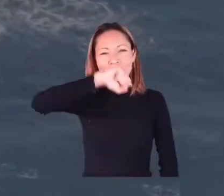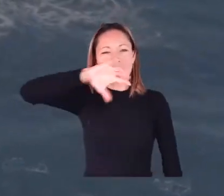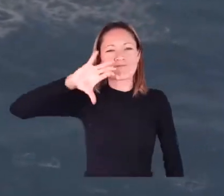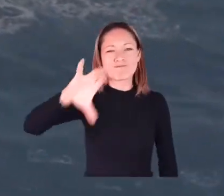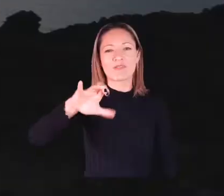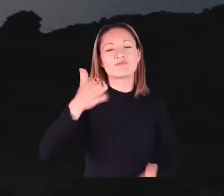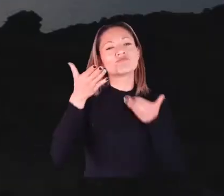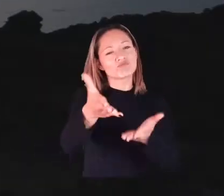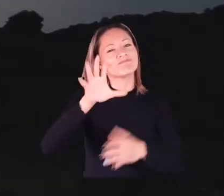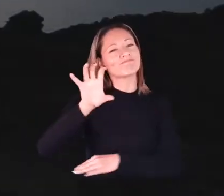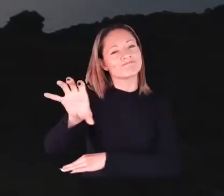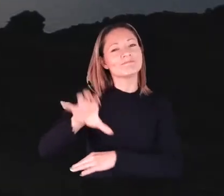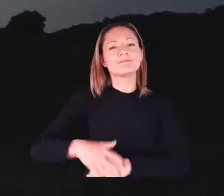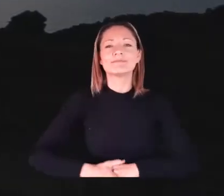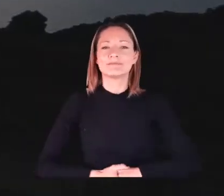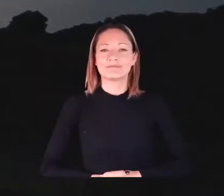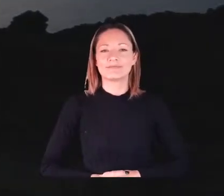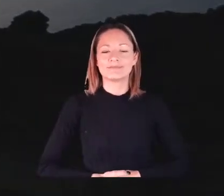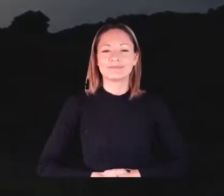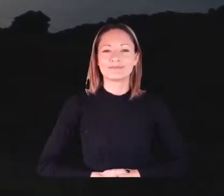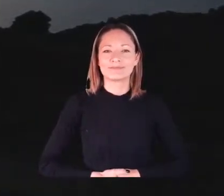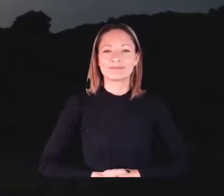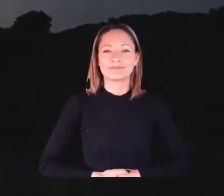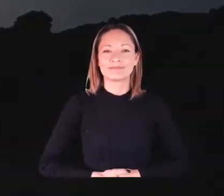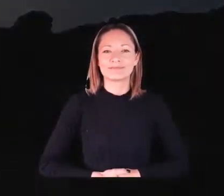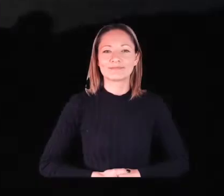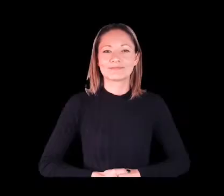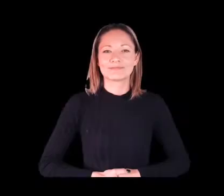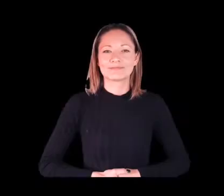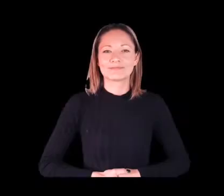Colombia, por nuestra patria, por tu nación.